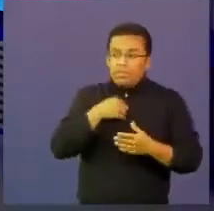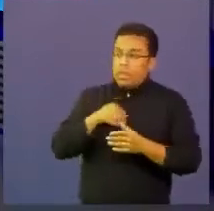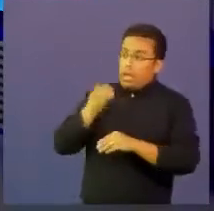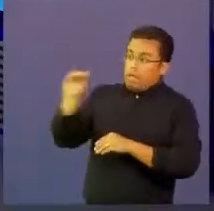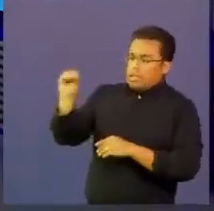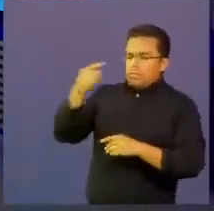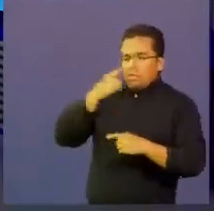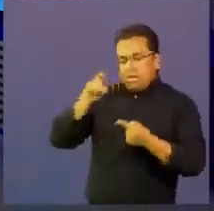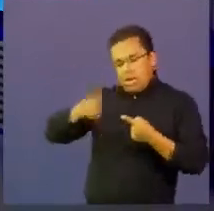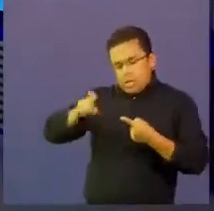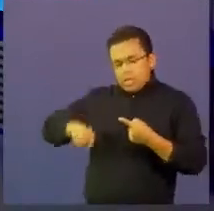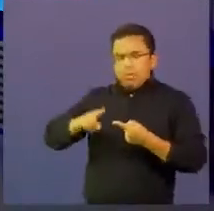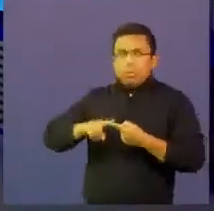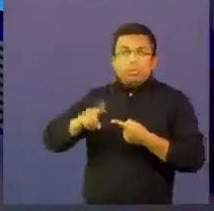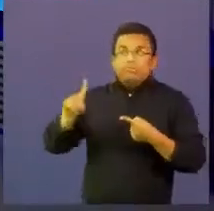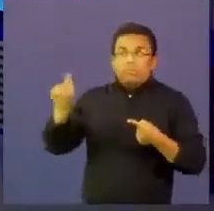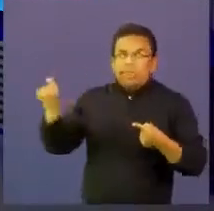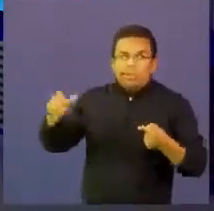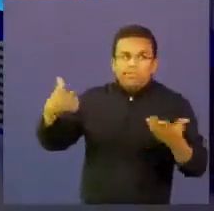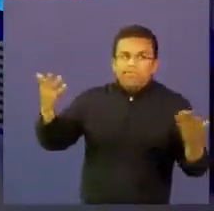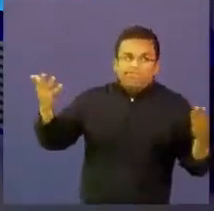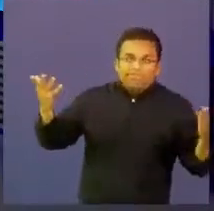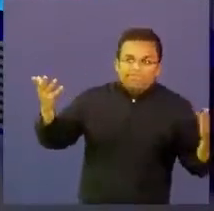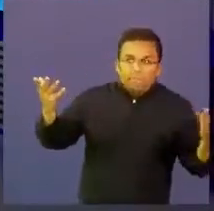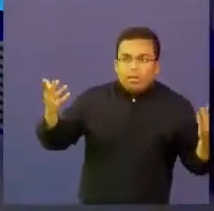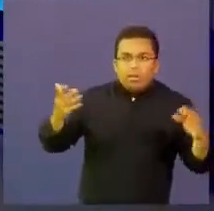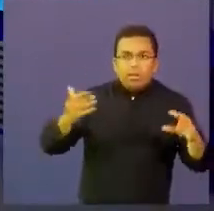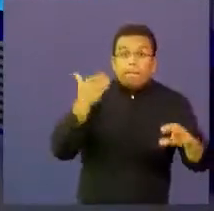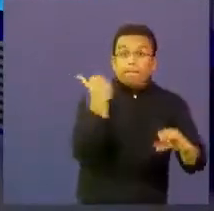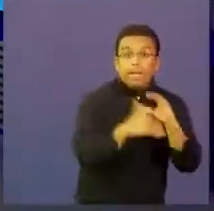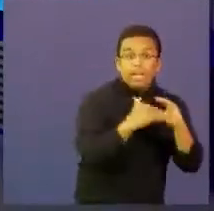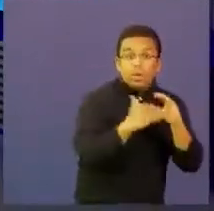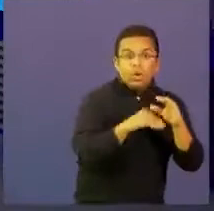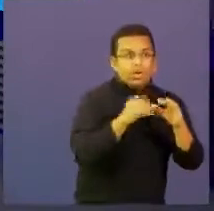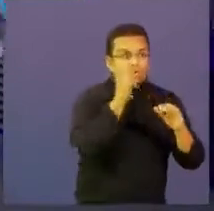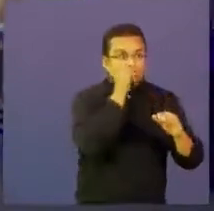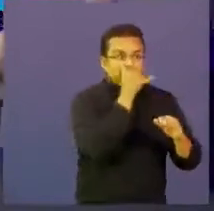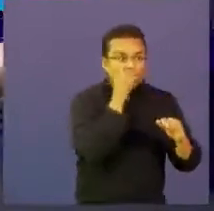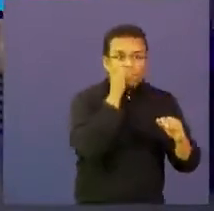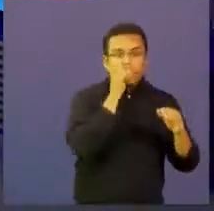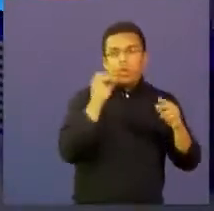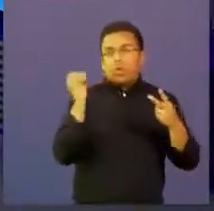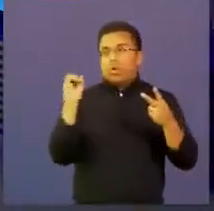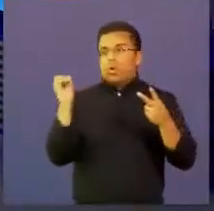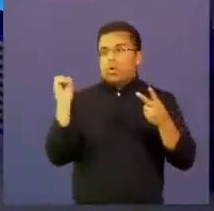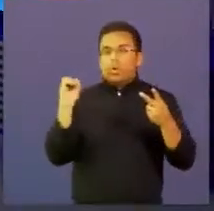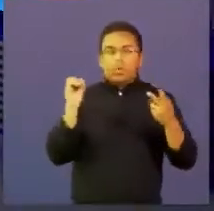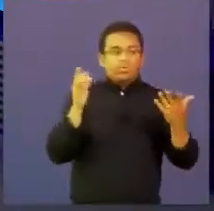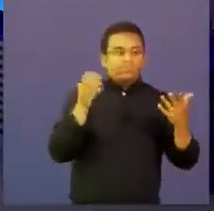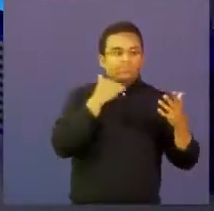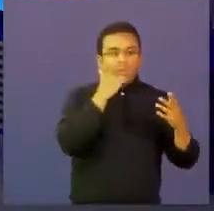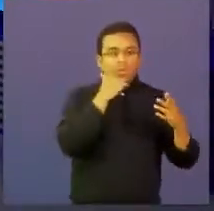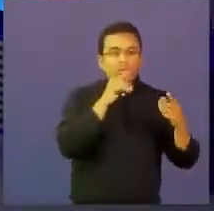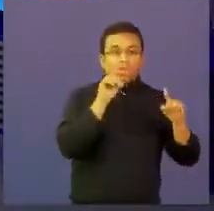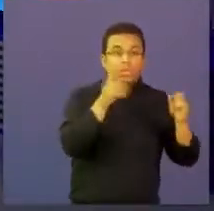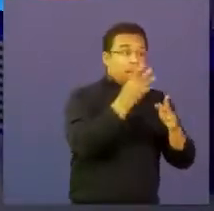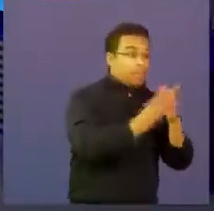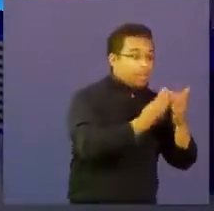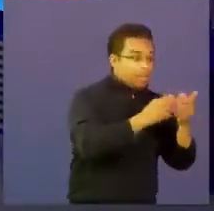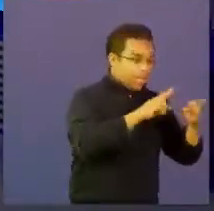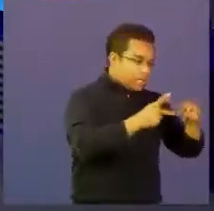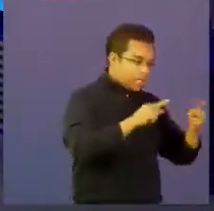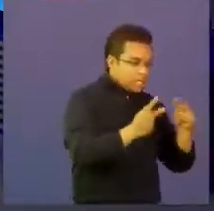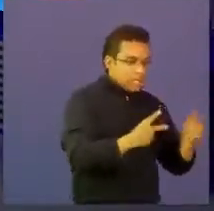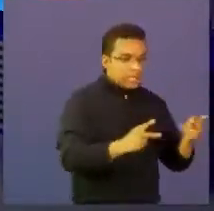queremos saber algo de no sé hacer películas o aprender derivadas que a mí me costó mucho trabajo